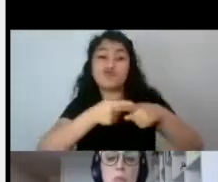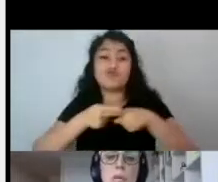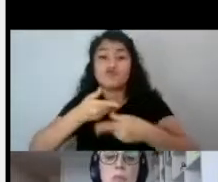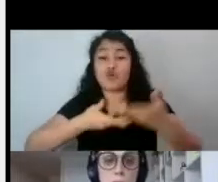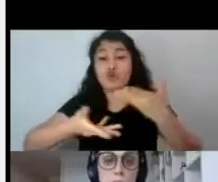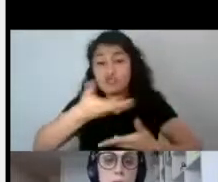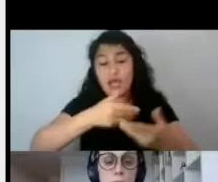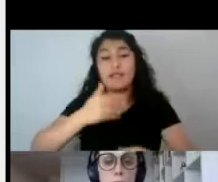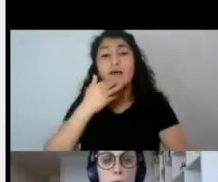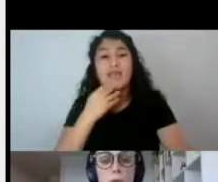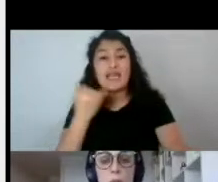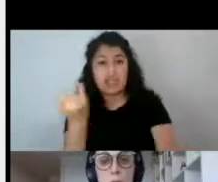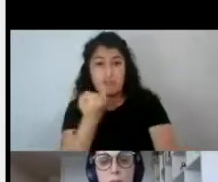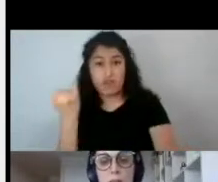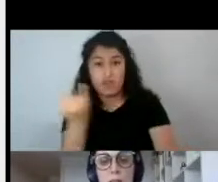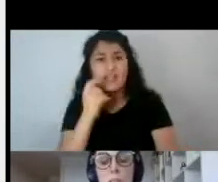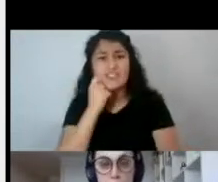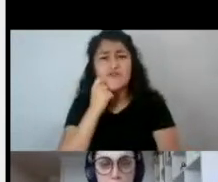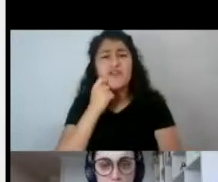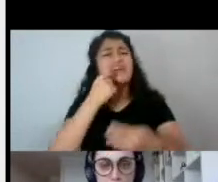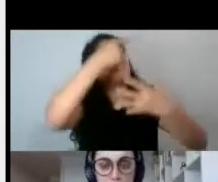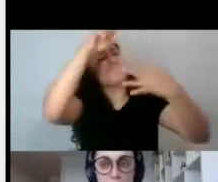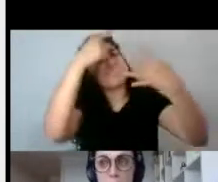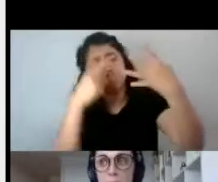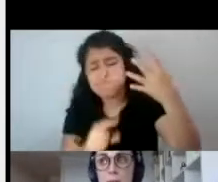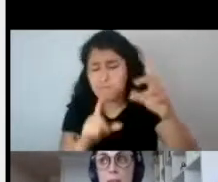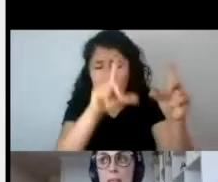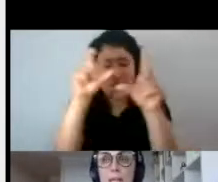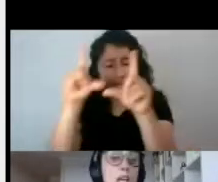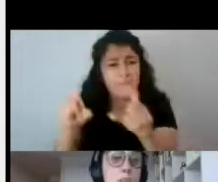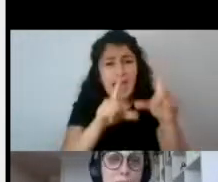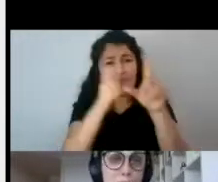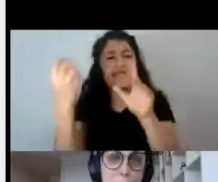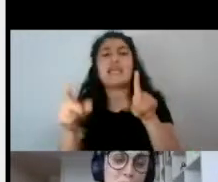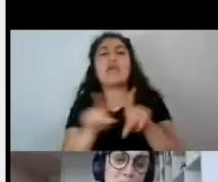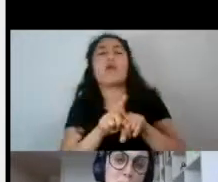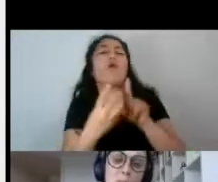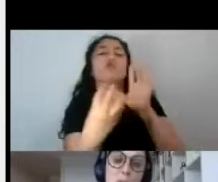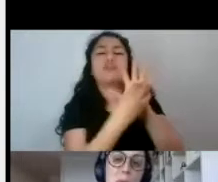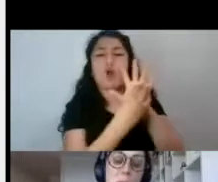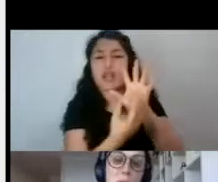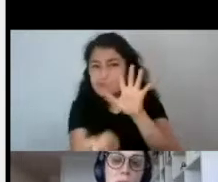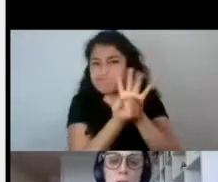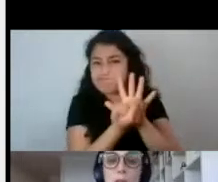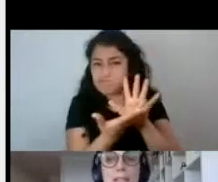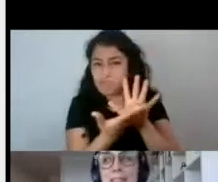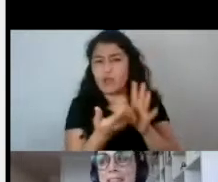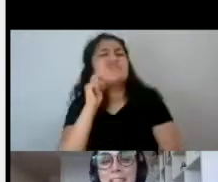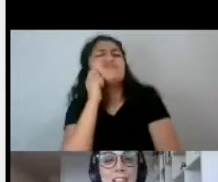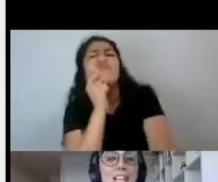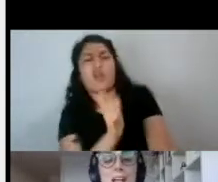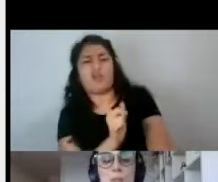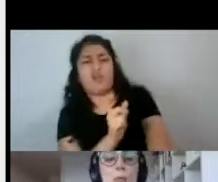inmenso repertorio de imágenes simbólicas. ¿Qué imágenes simbólicas? Podríamos preguntarnos. Bueno, aquí